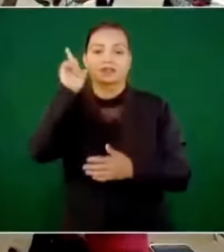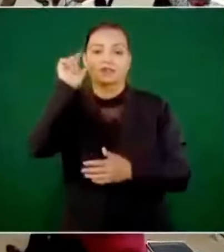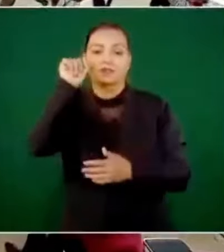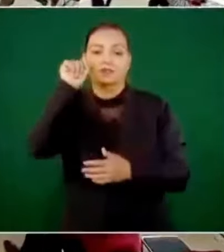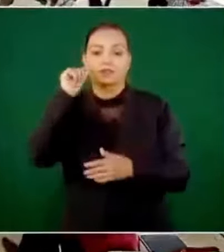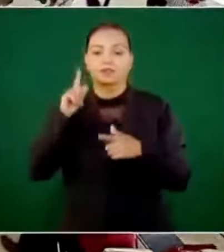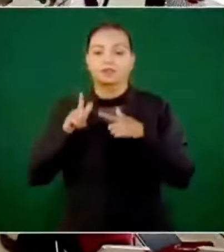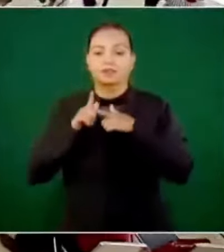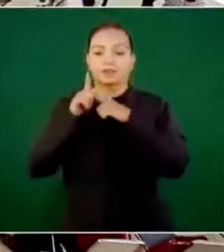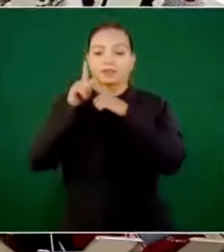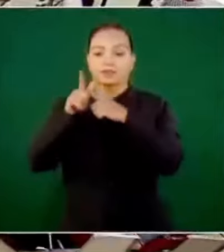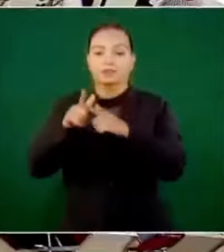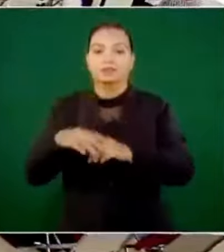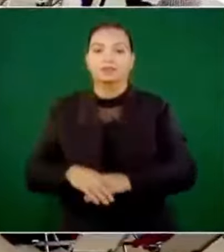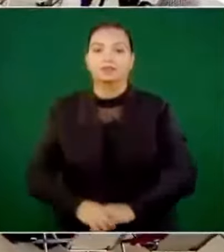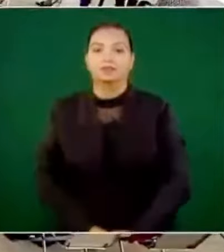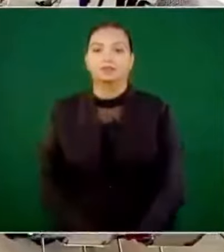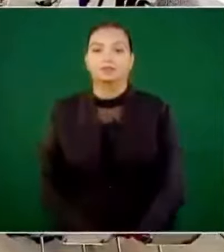continuamos.